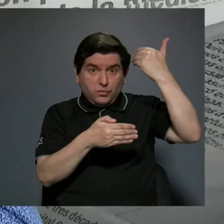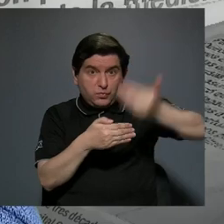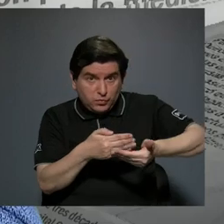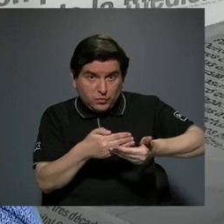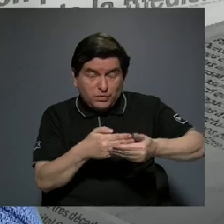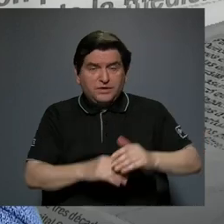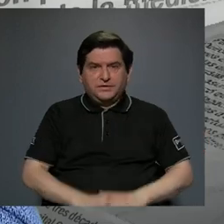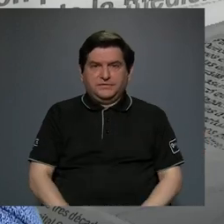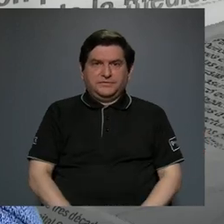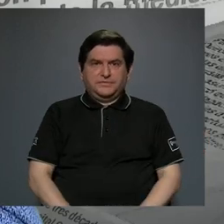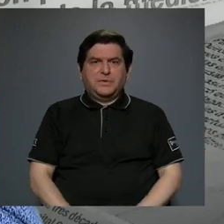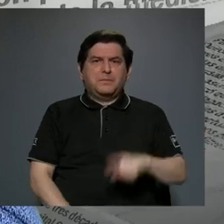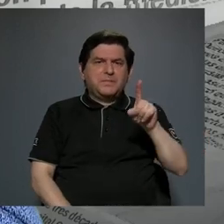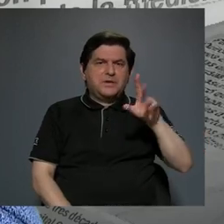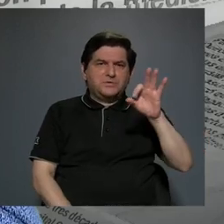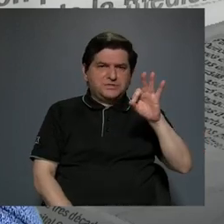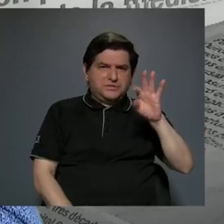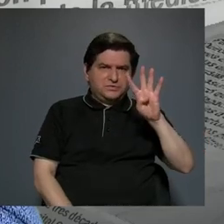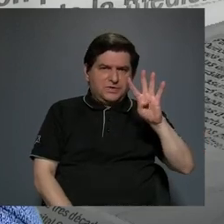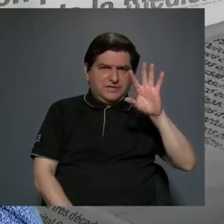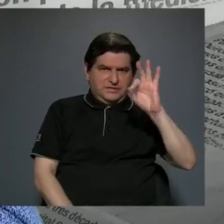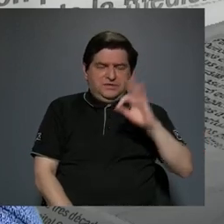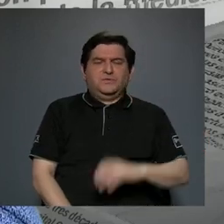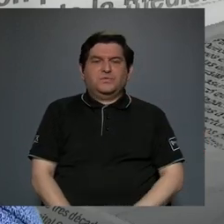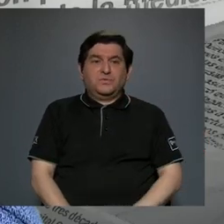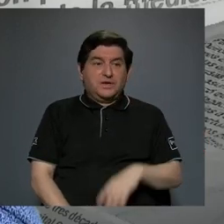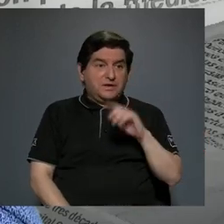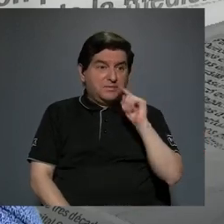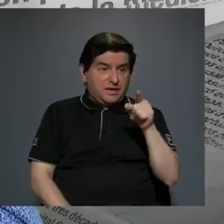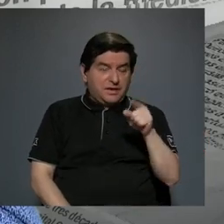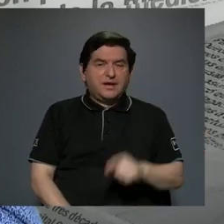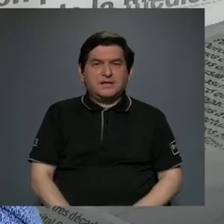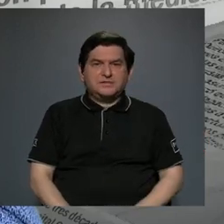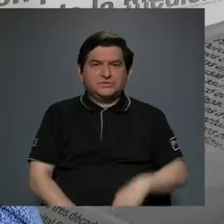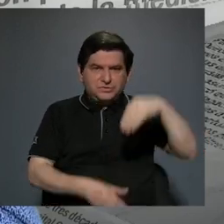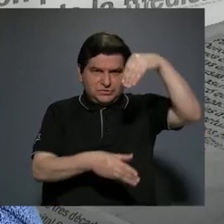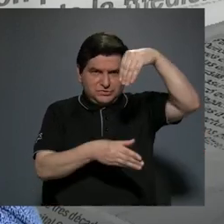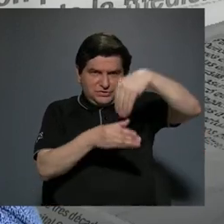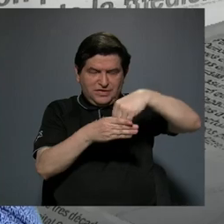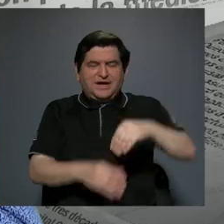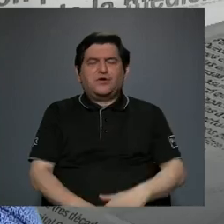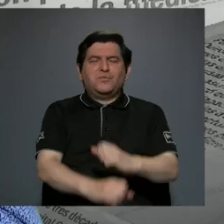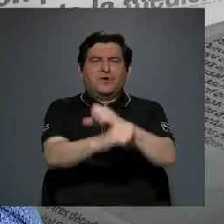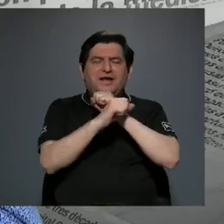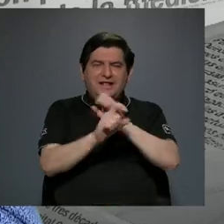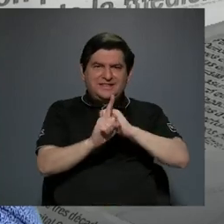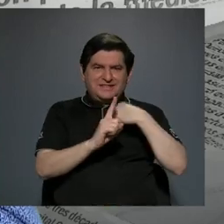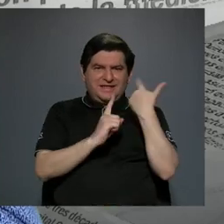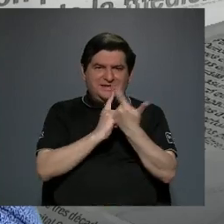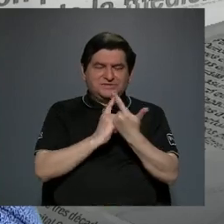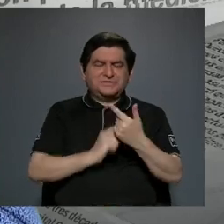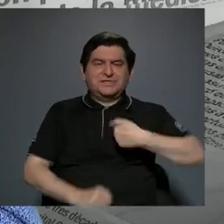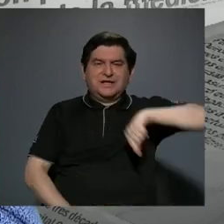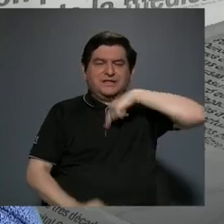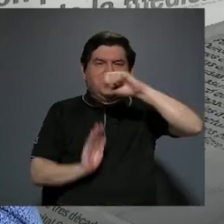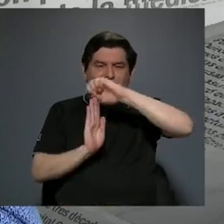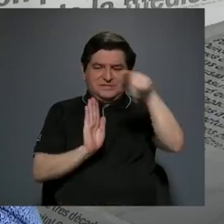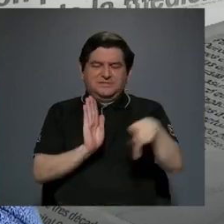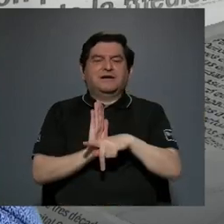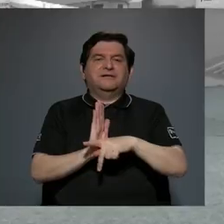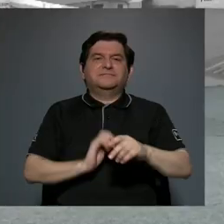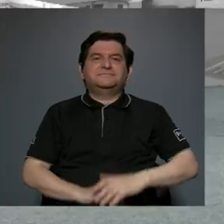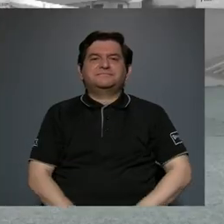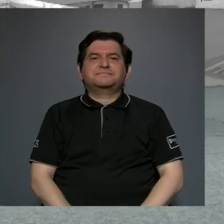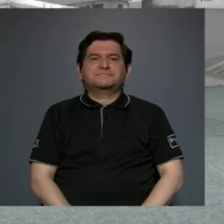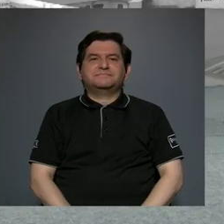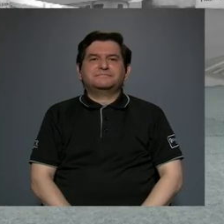en 1949, eso pasara a ser las garantías sociales en nuestra constitución política.